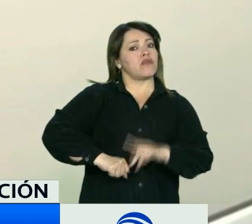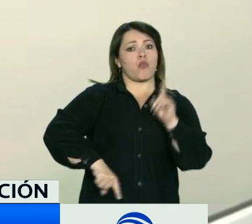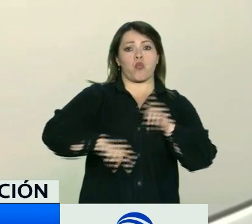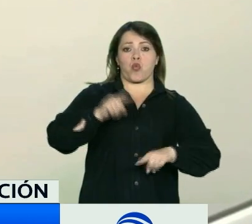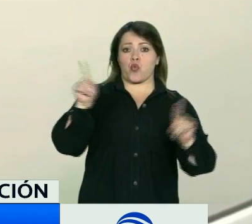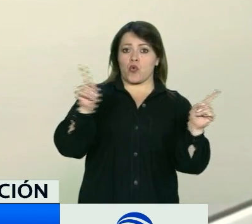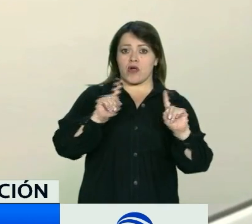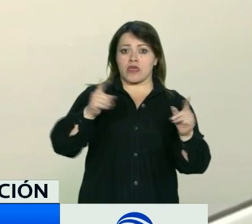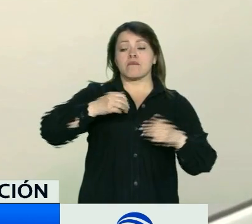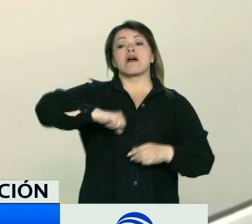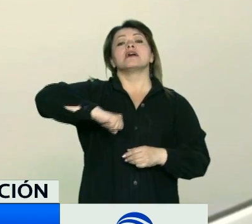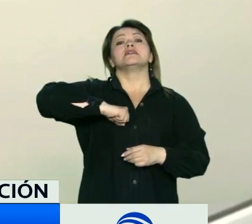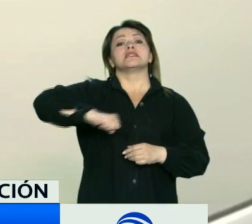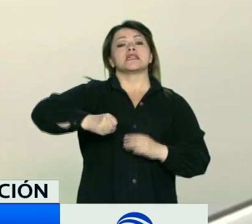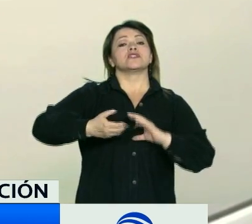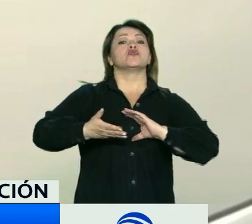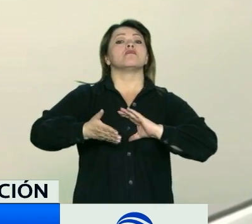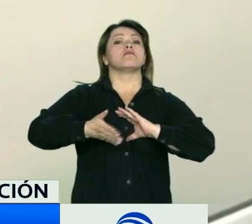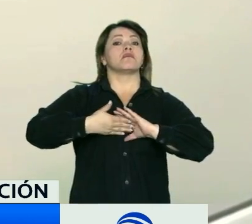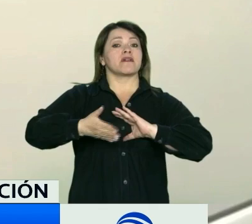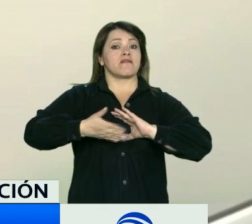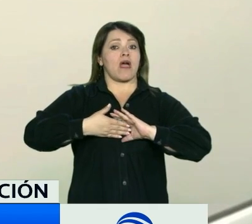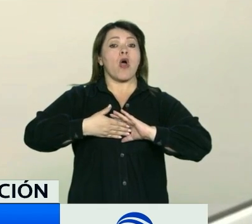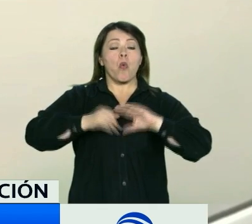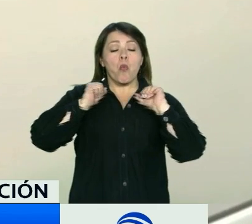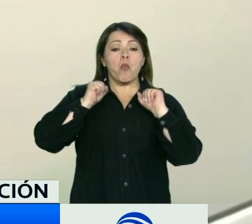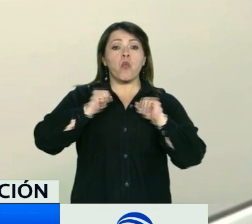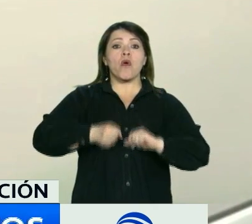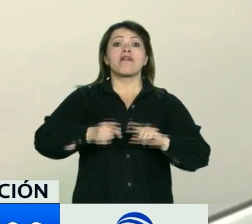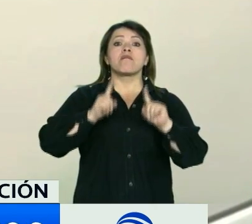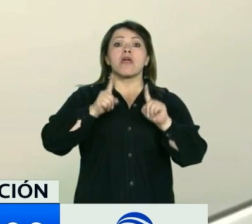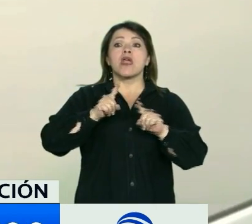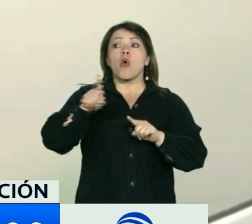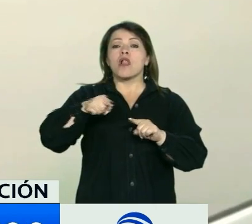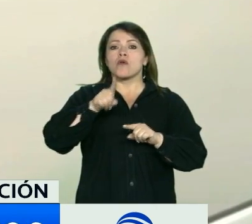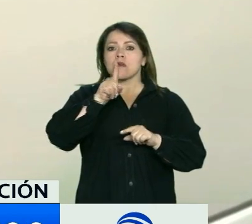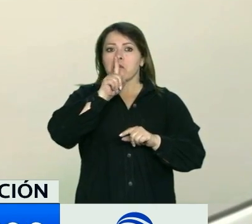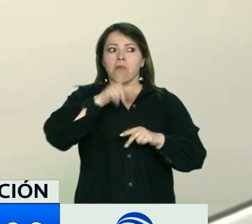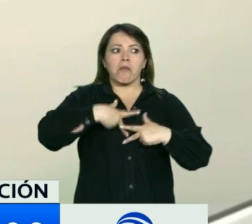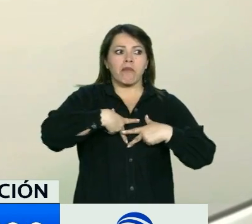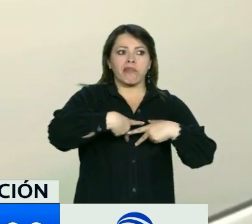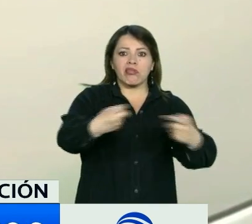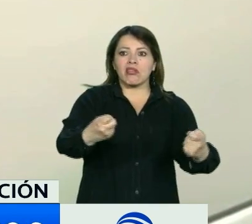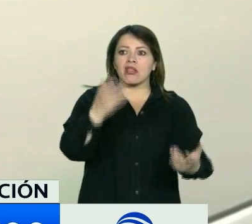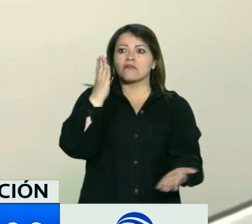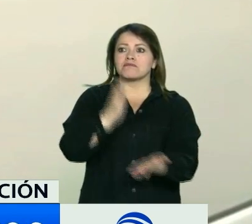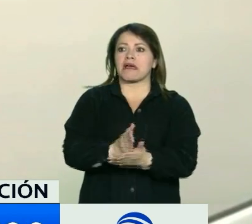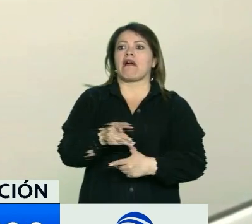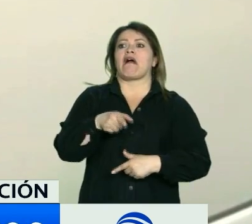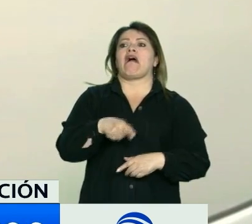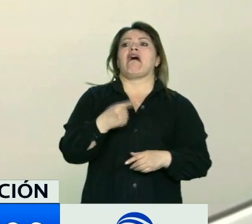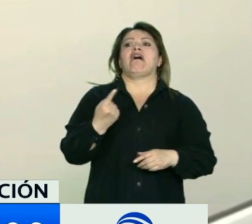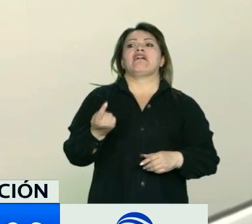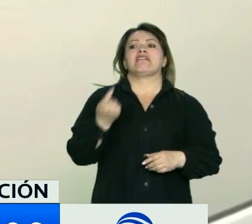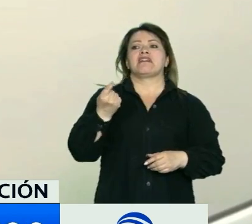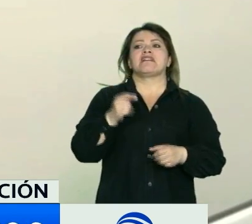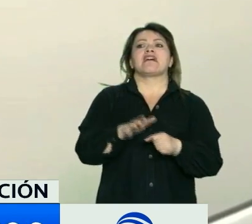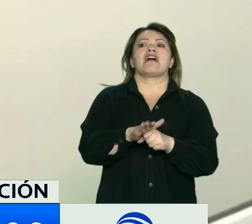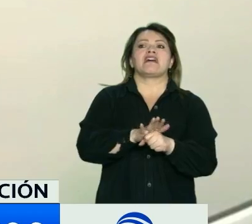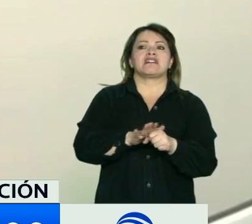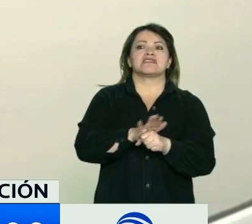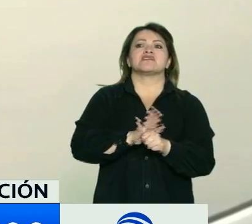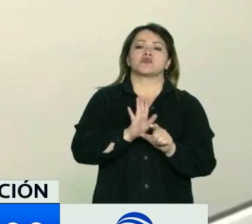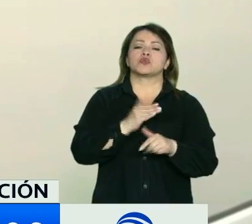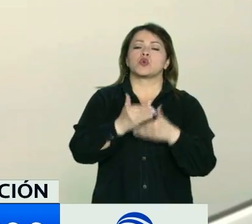este caso el derecho a la intimidad, nadie puede ser vulnerado a ello, a excepto que un juez o funcionario competente dentro de un proceso